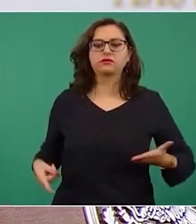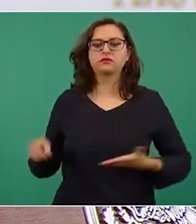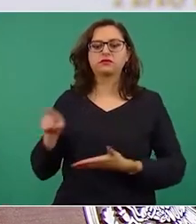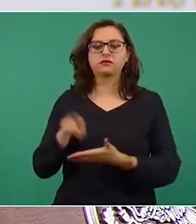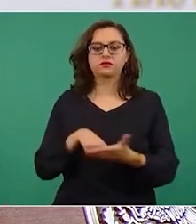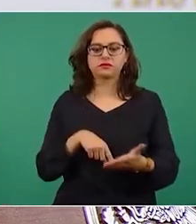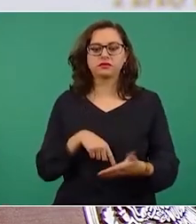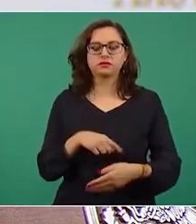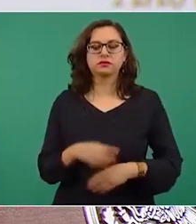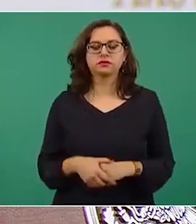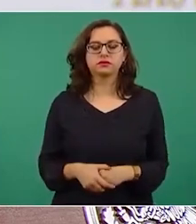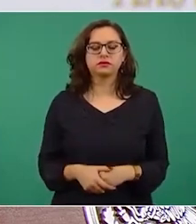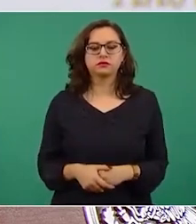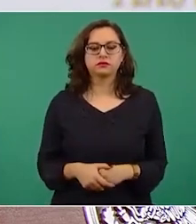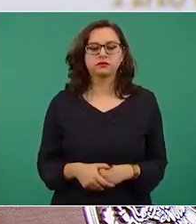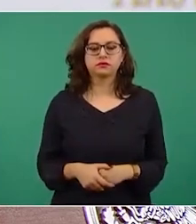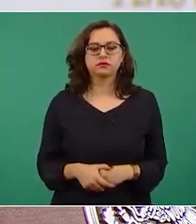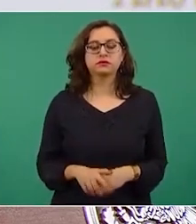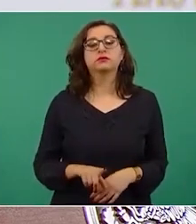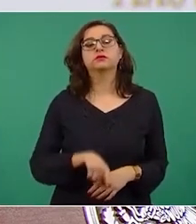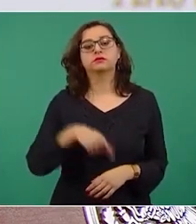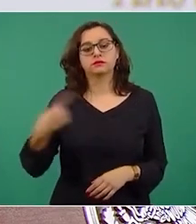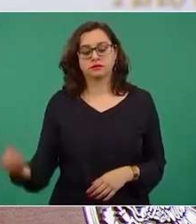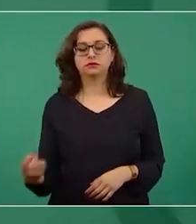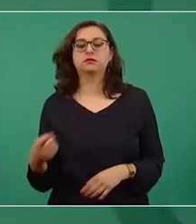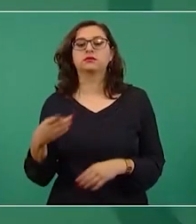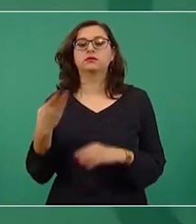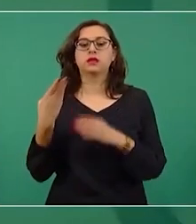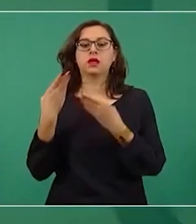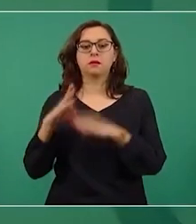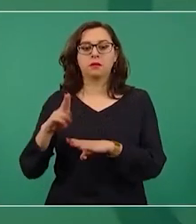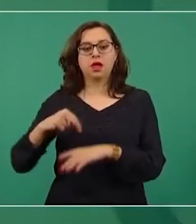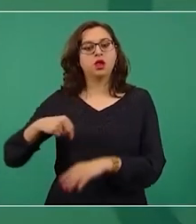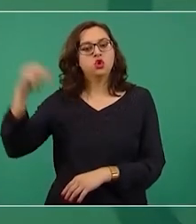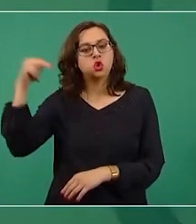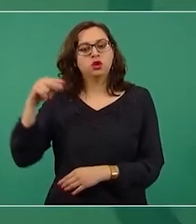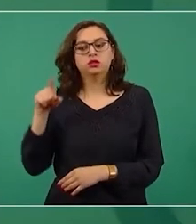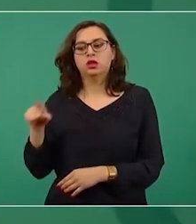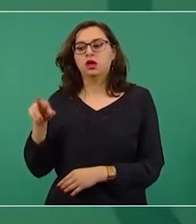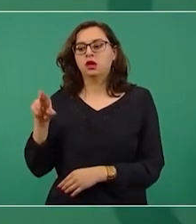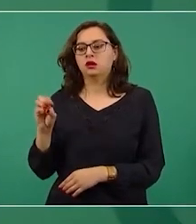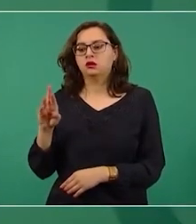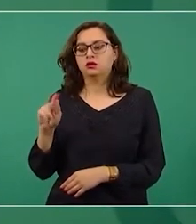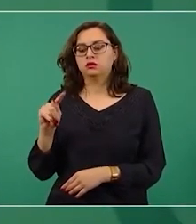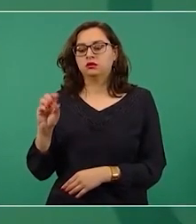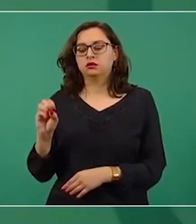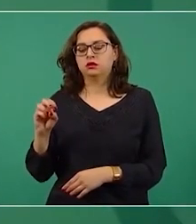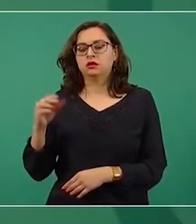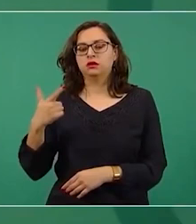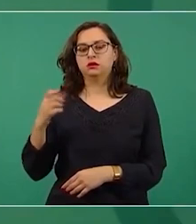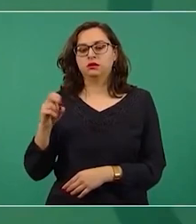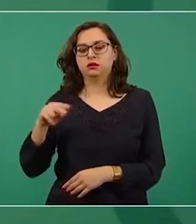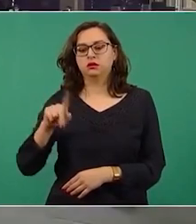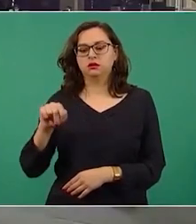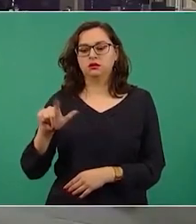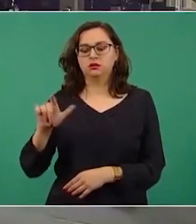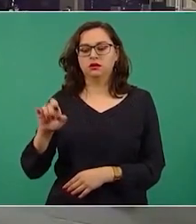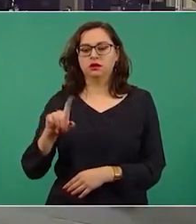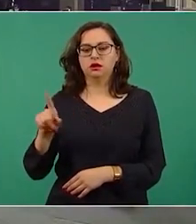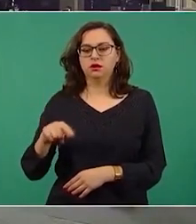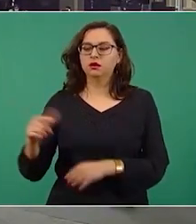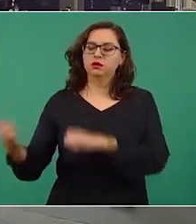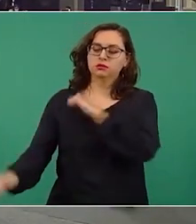y Roberto González este me mandó a decir